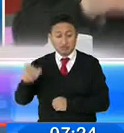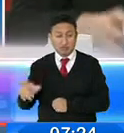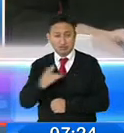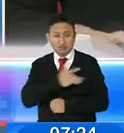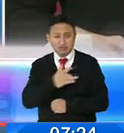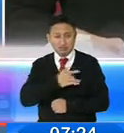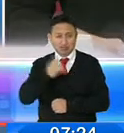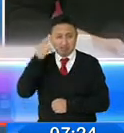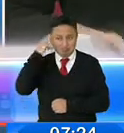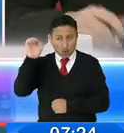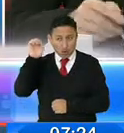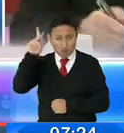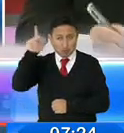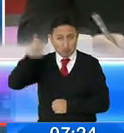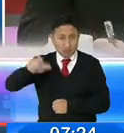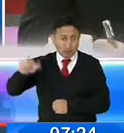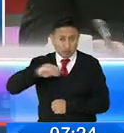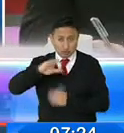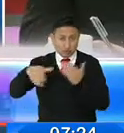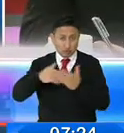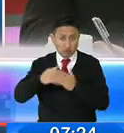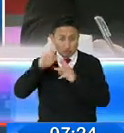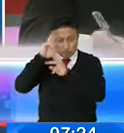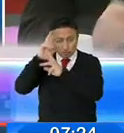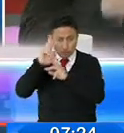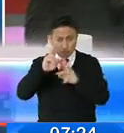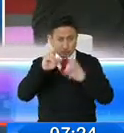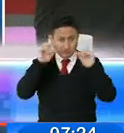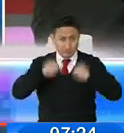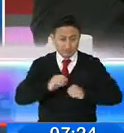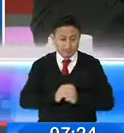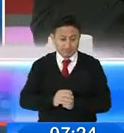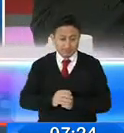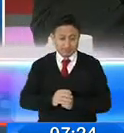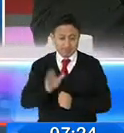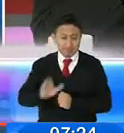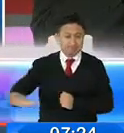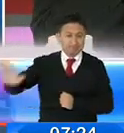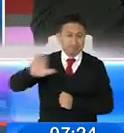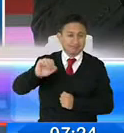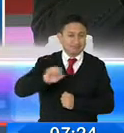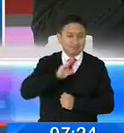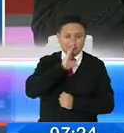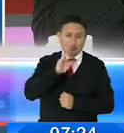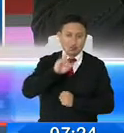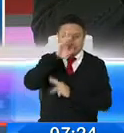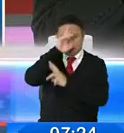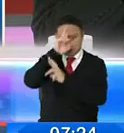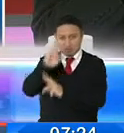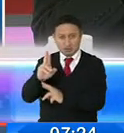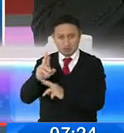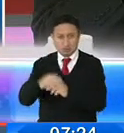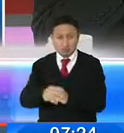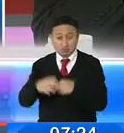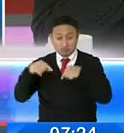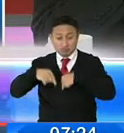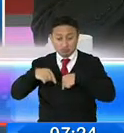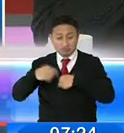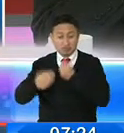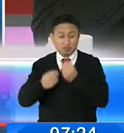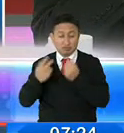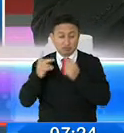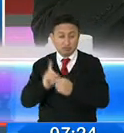pensar, la opinión de todos los actores de la economía y bajo ese espíritu siempre de respeto, nosotros hemos